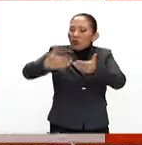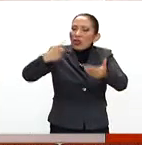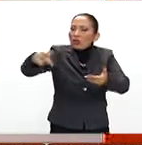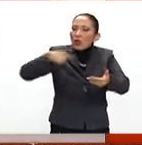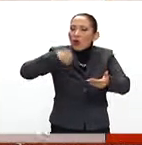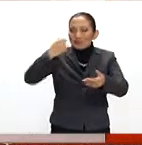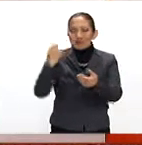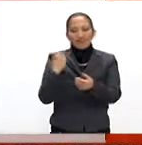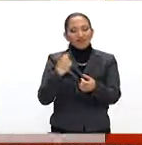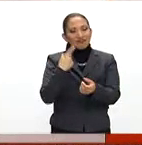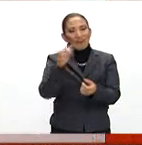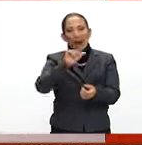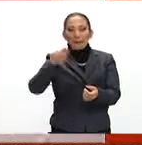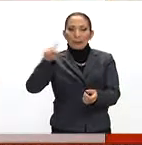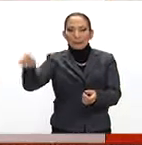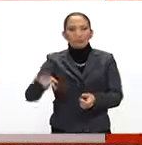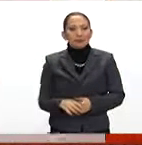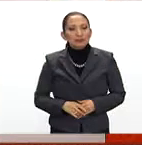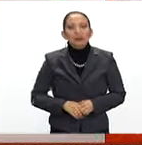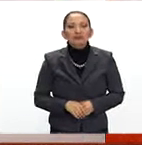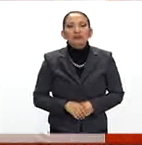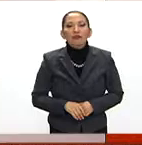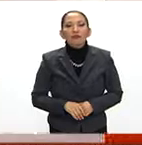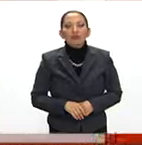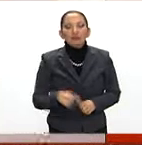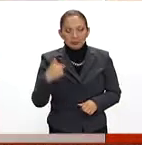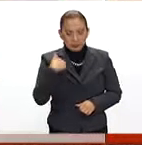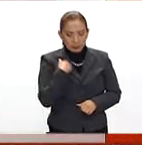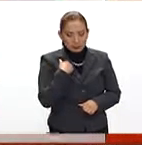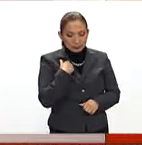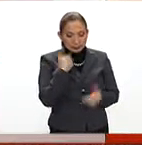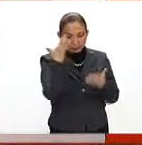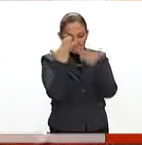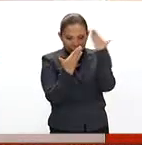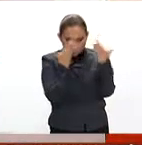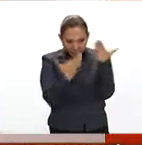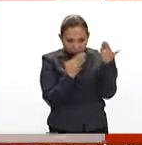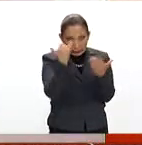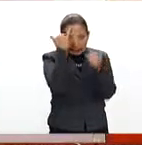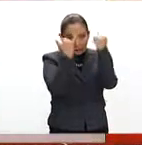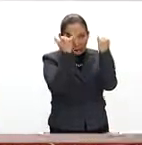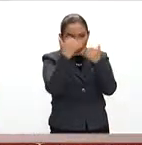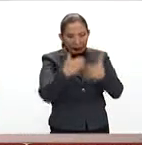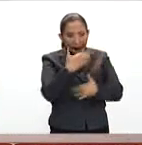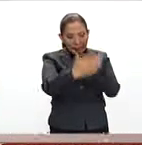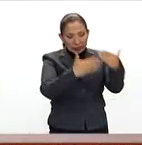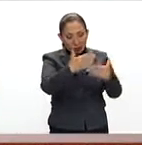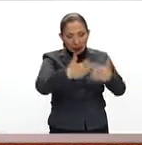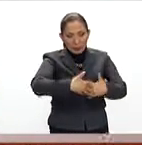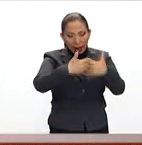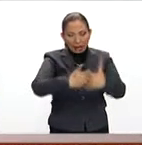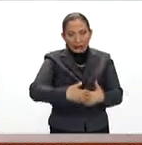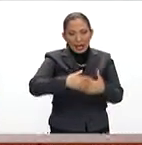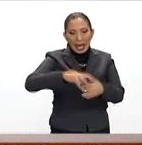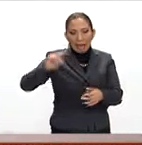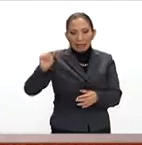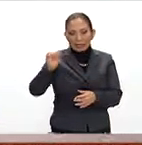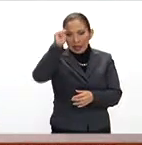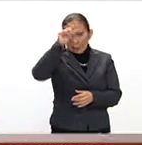que utilizan gas. Jennifer, a mí me gustaría que nos platicaras un poco sobre tu vida personal, decir, dónde estudiaste,